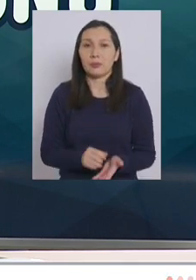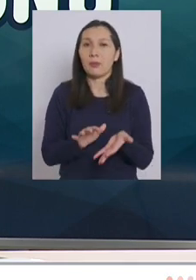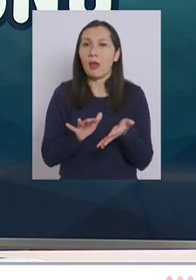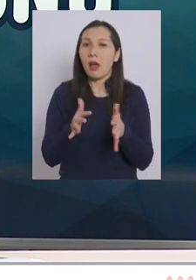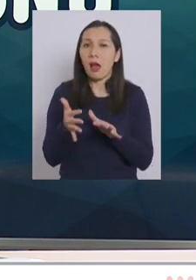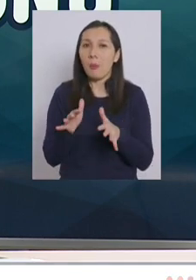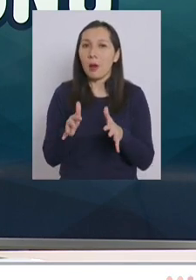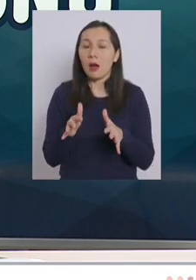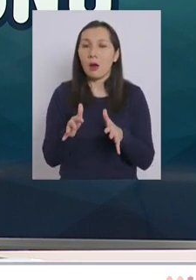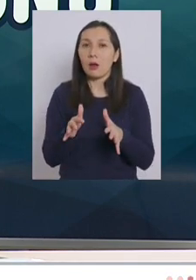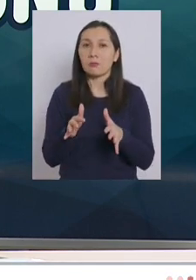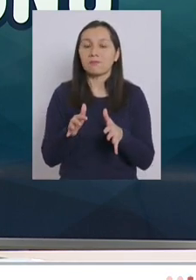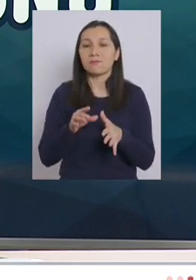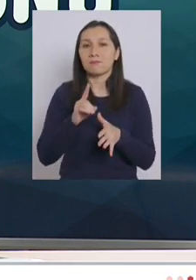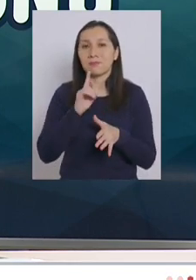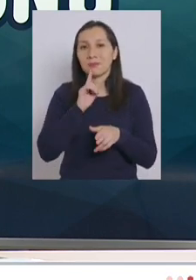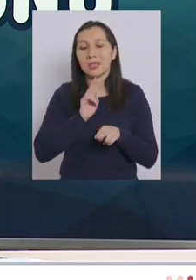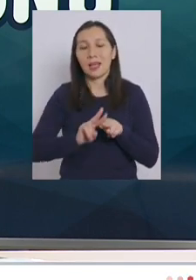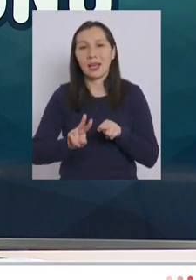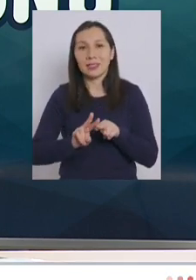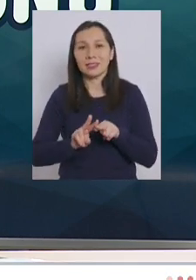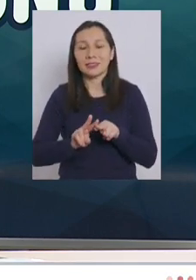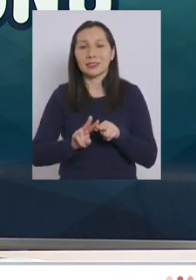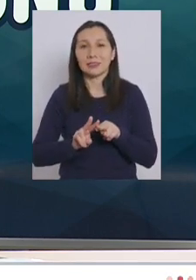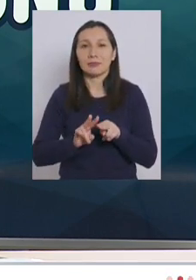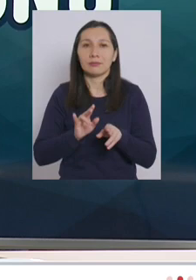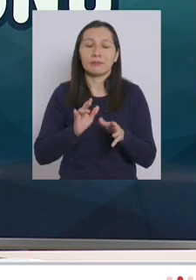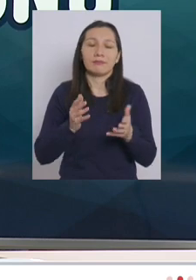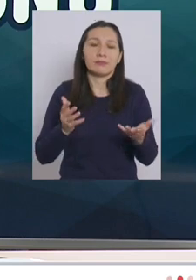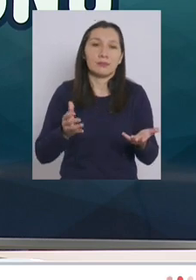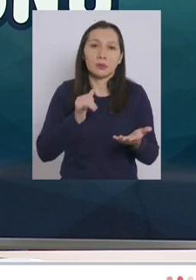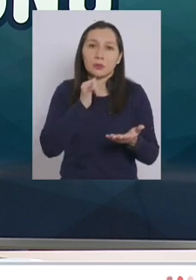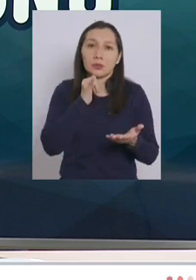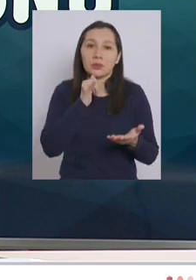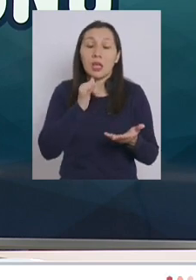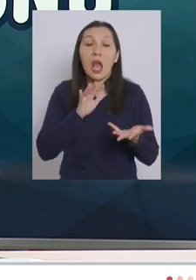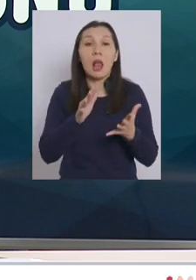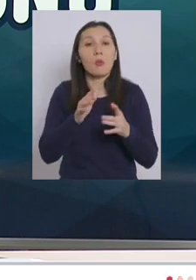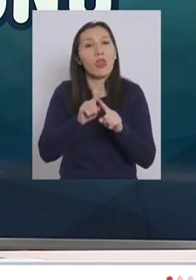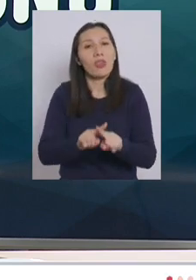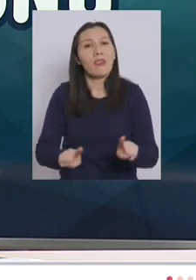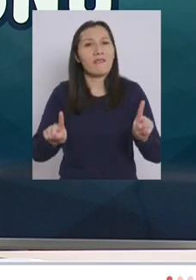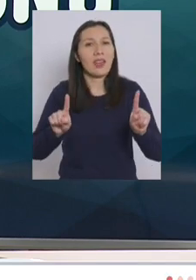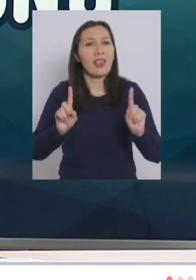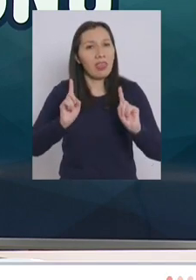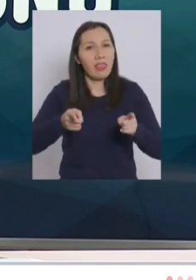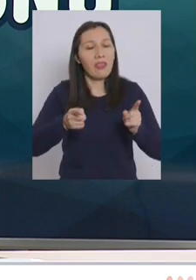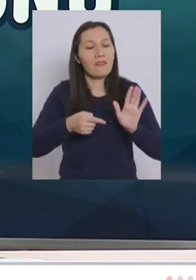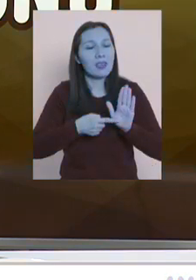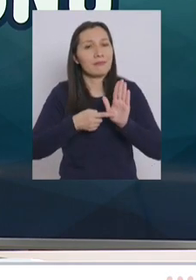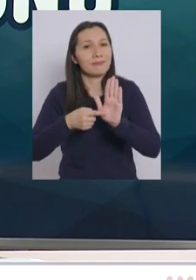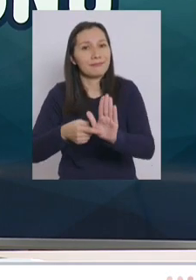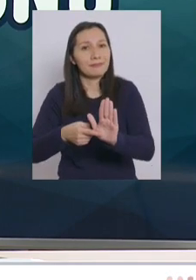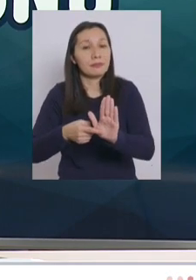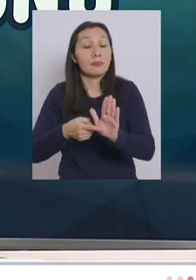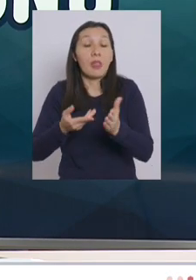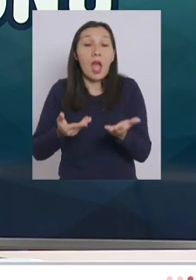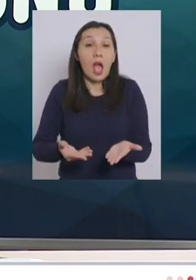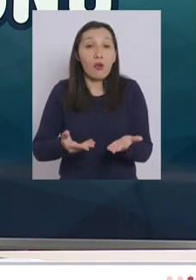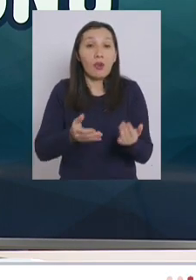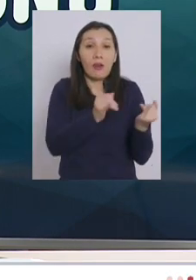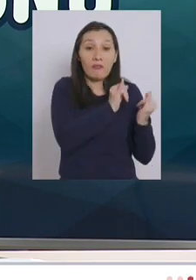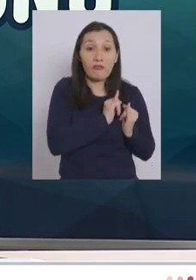probablemente debemos hacer no sé hacerlo de una manera un poco diferente ahora